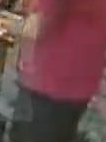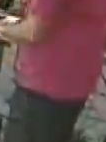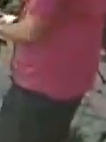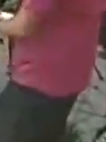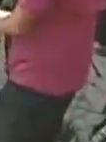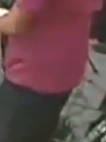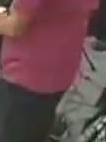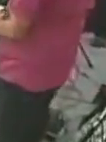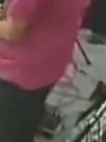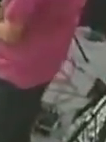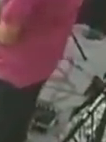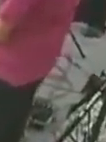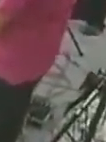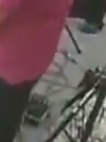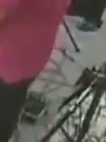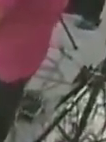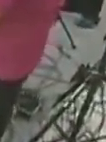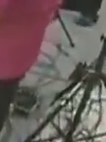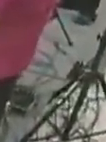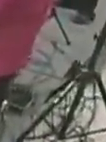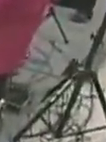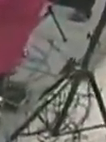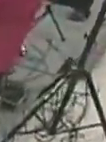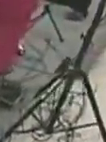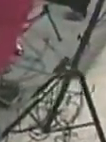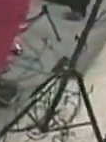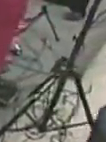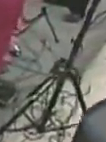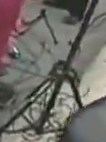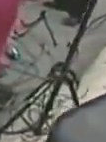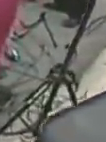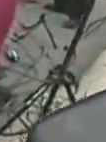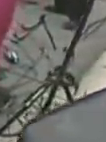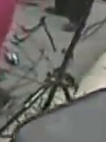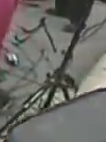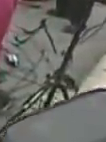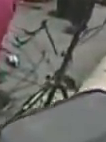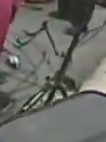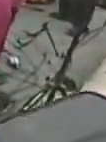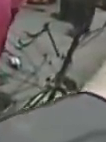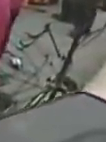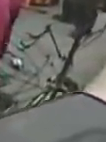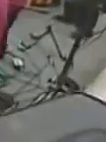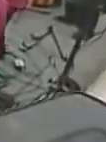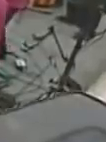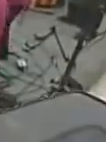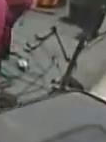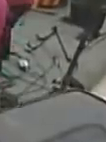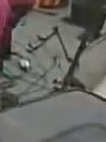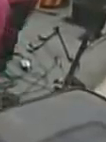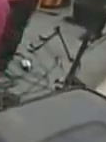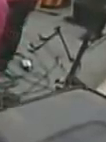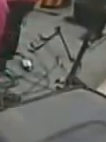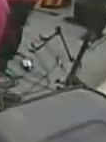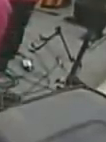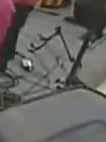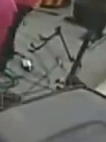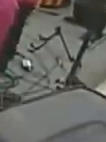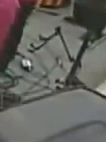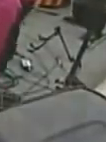O del sabor popular, que tiene el barrio y la esquina. Algo sobrenatural, es mi